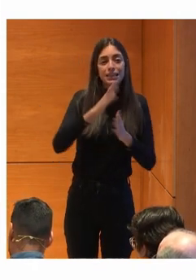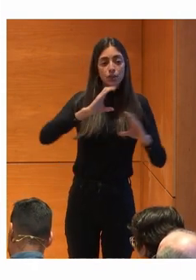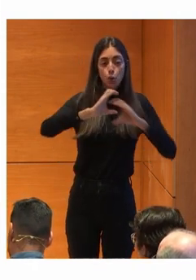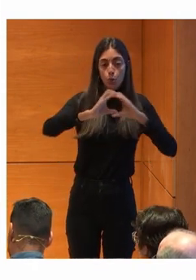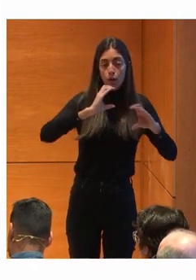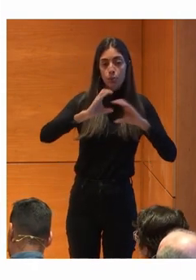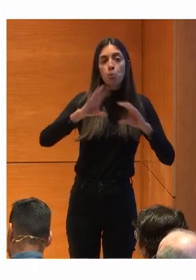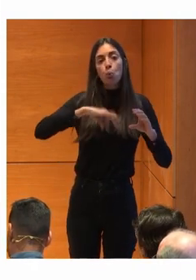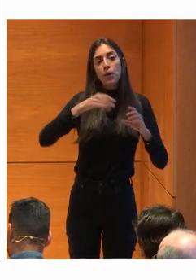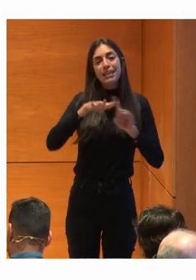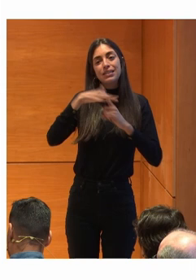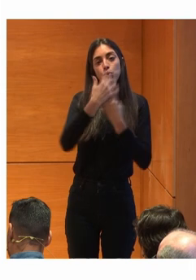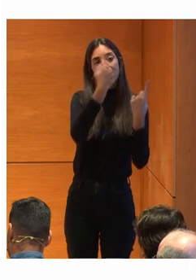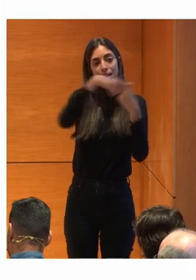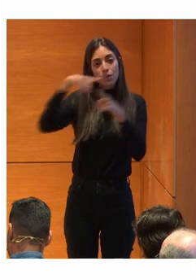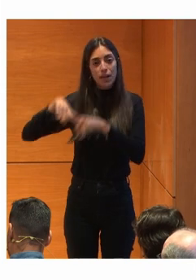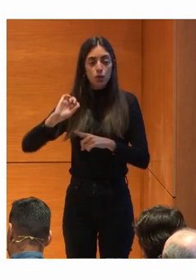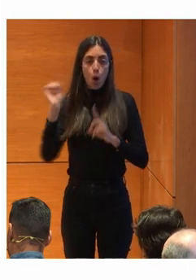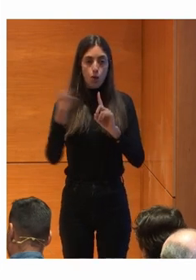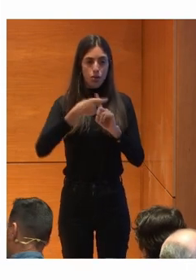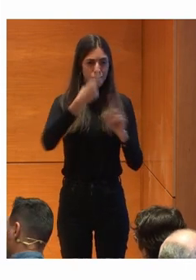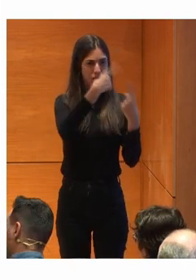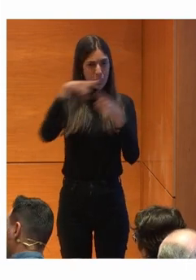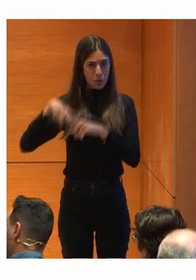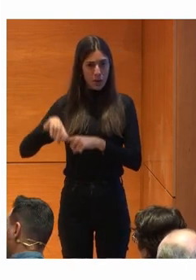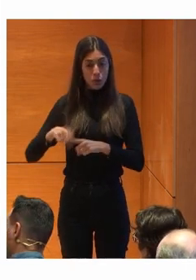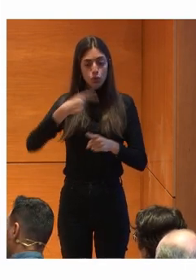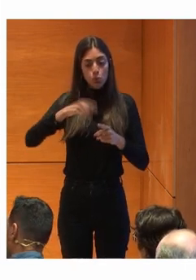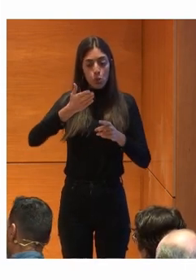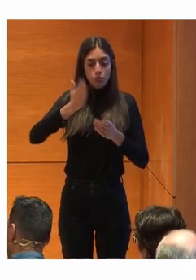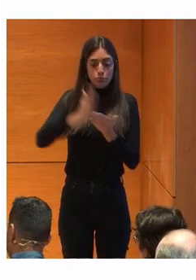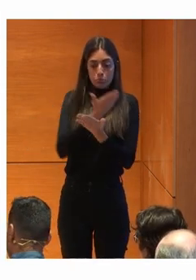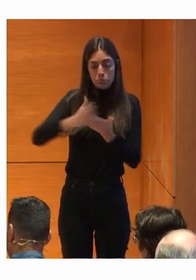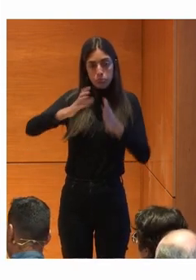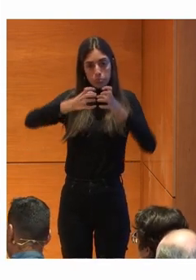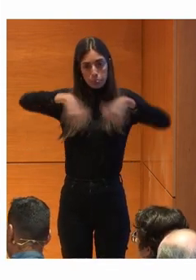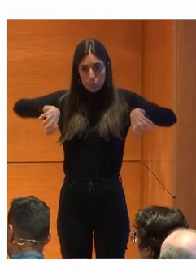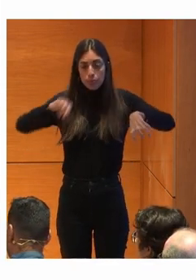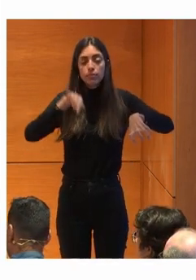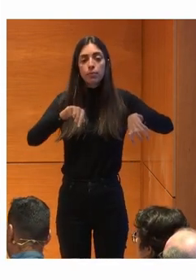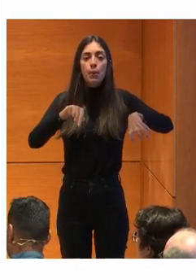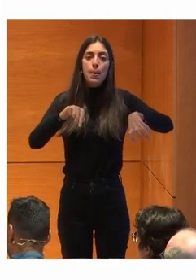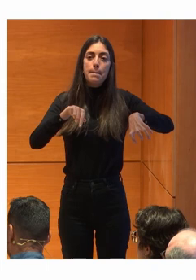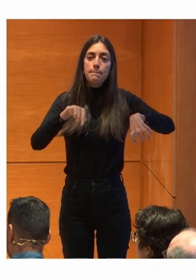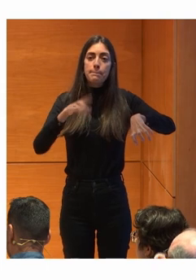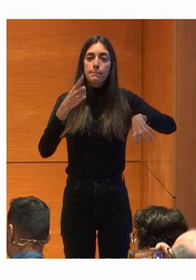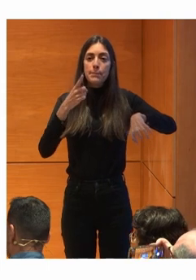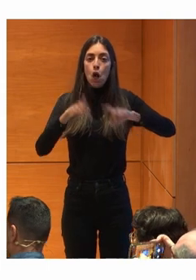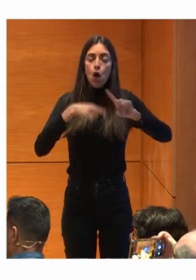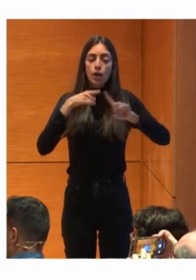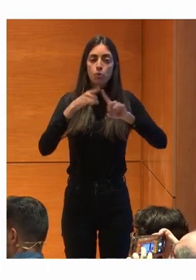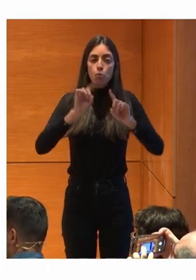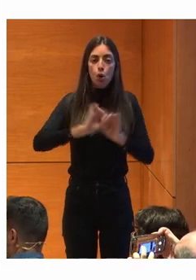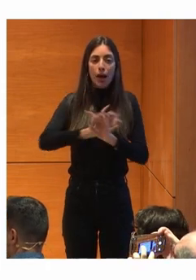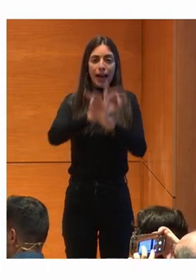De diferentes situaciones O diagnósticos Hemos dividido Un poquito Para tratar De clarificar O de